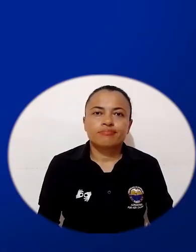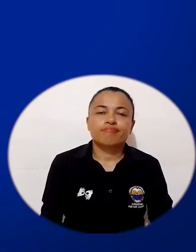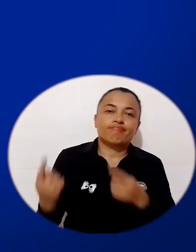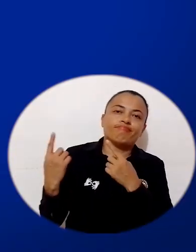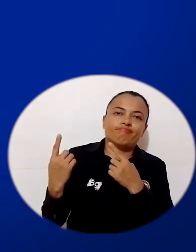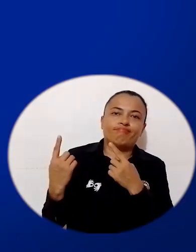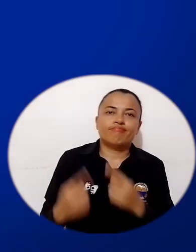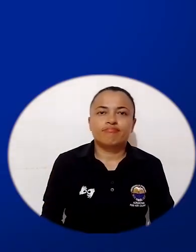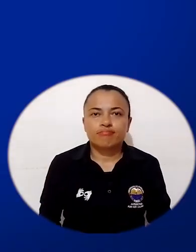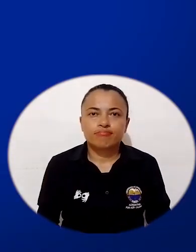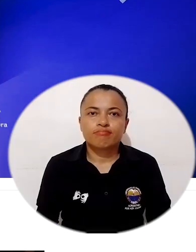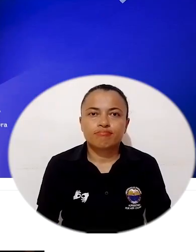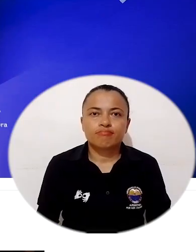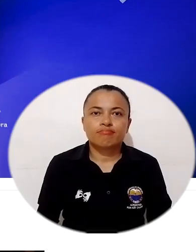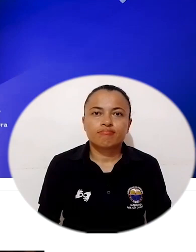Editorial